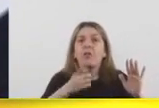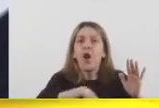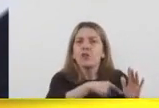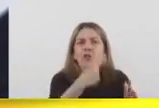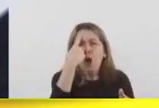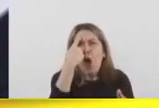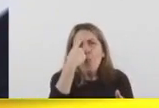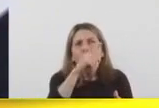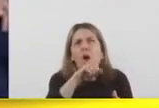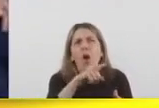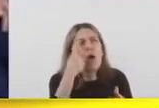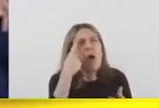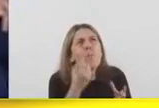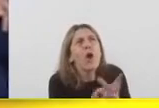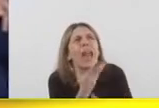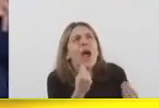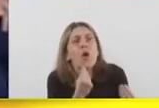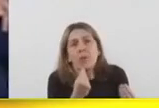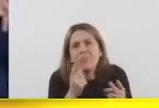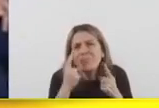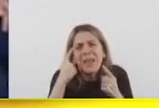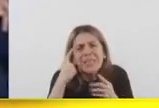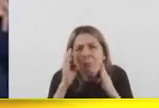adultos mayores, que lo están necesitando.